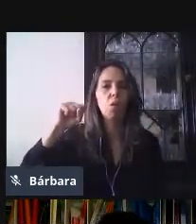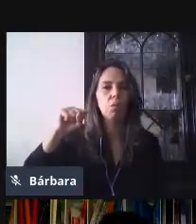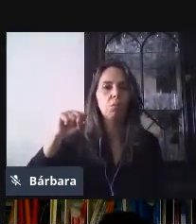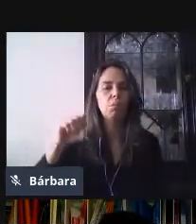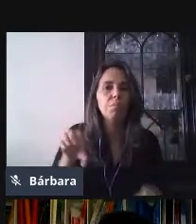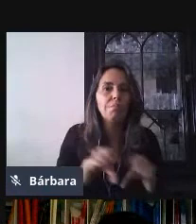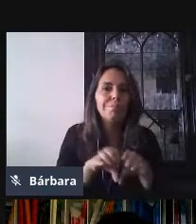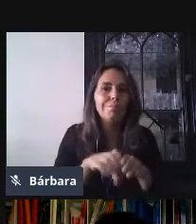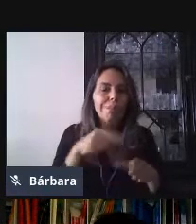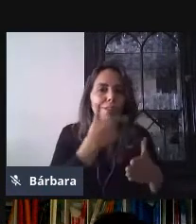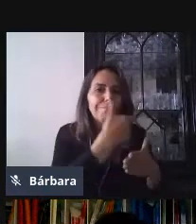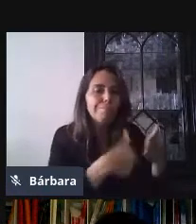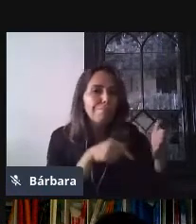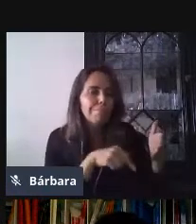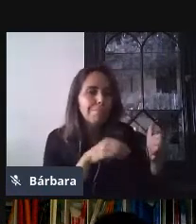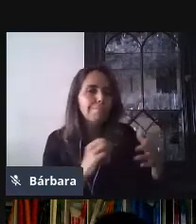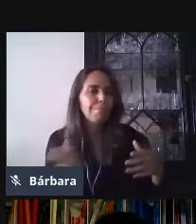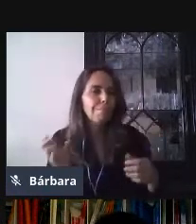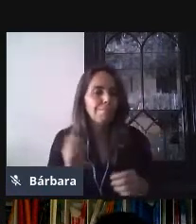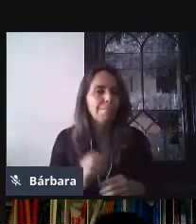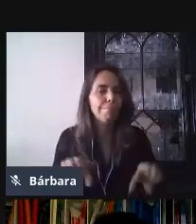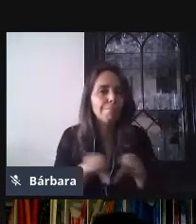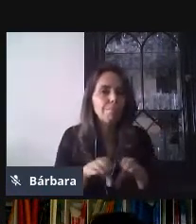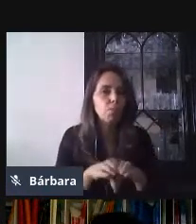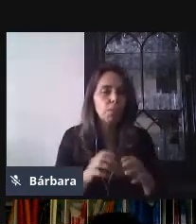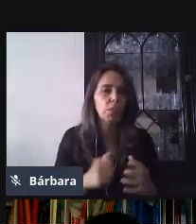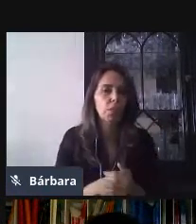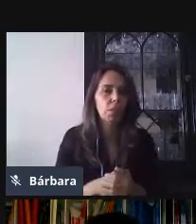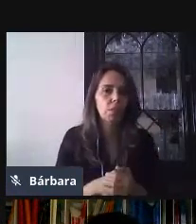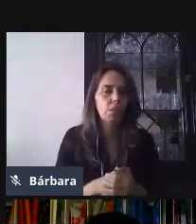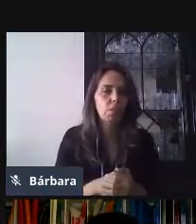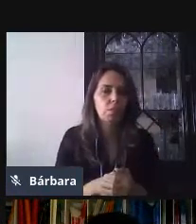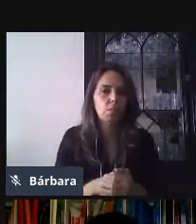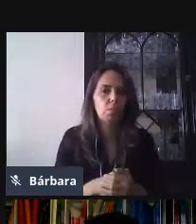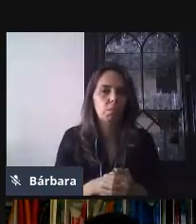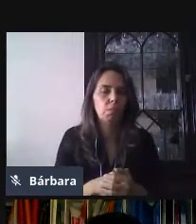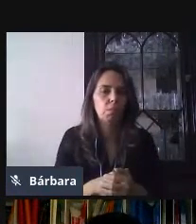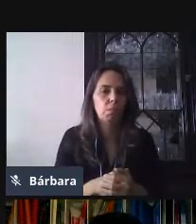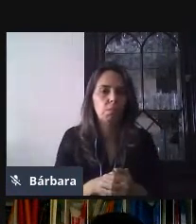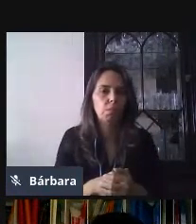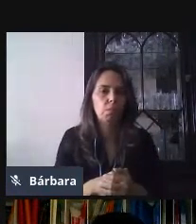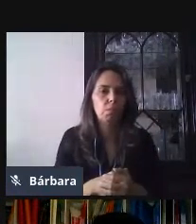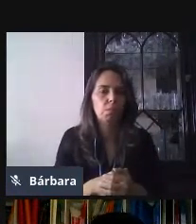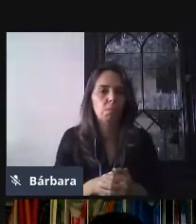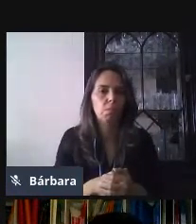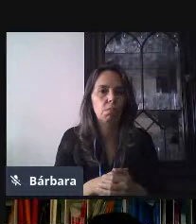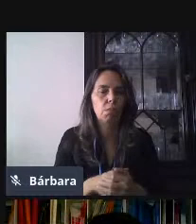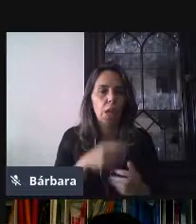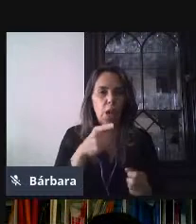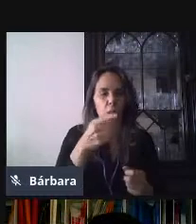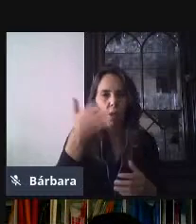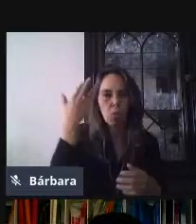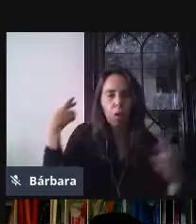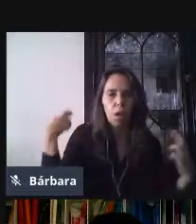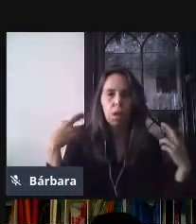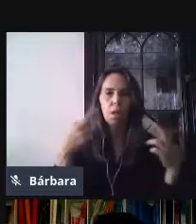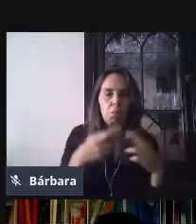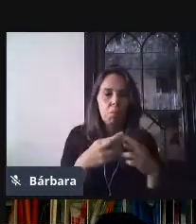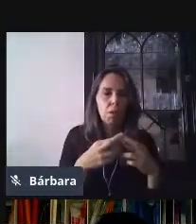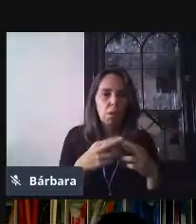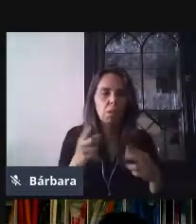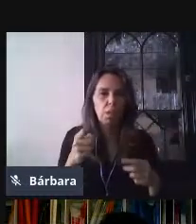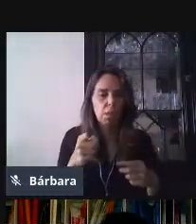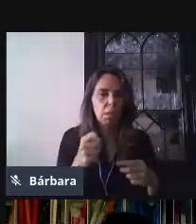En este caso, digamos, para... Entendiendo que, digamos, no, como bien comentó el maestro, pues no existen estas